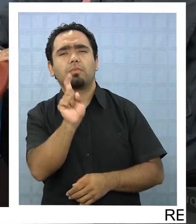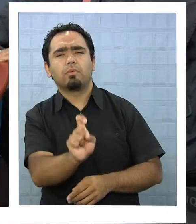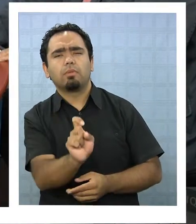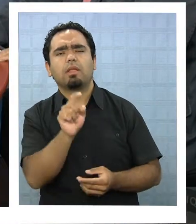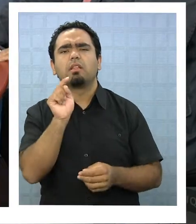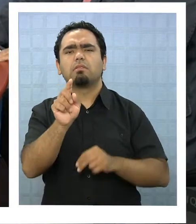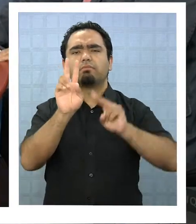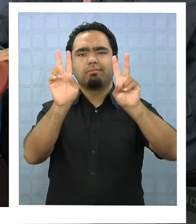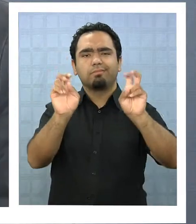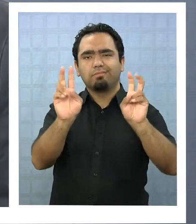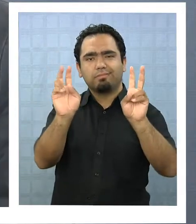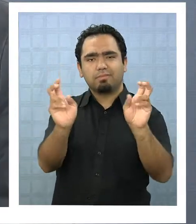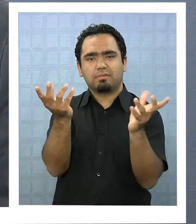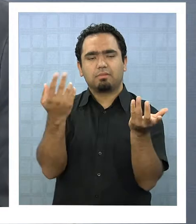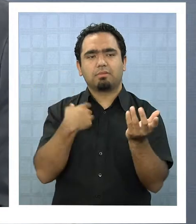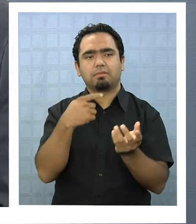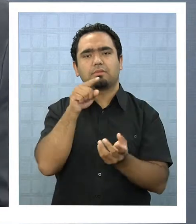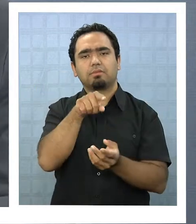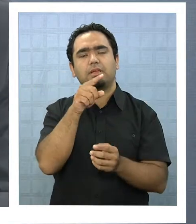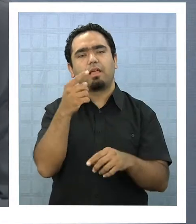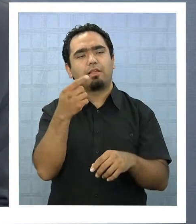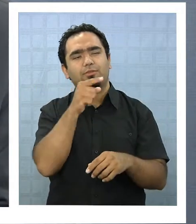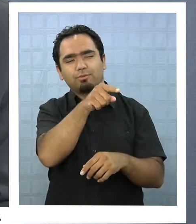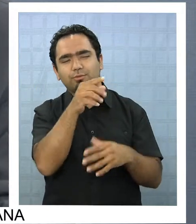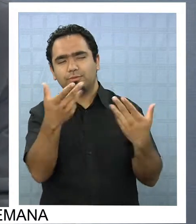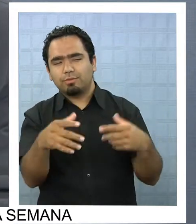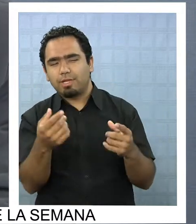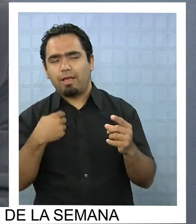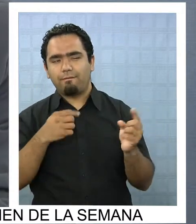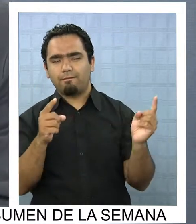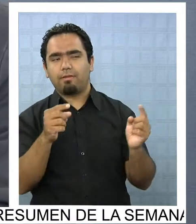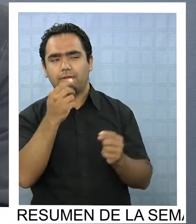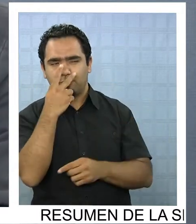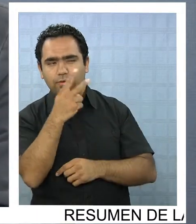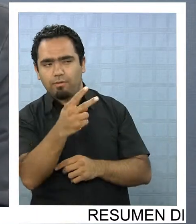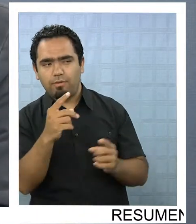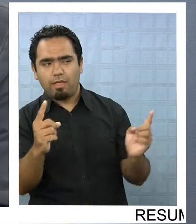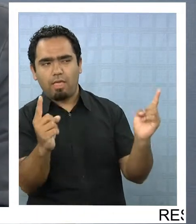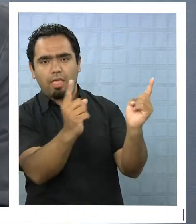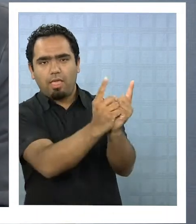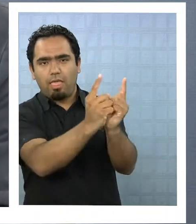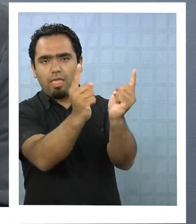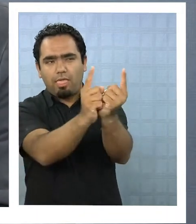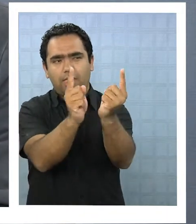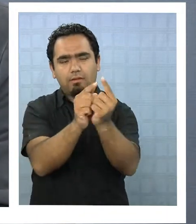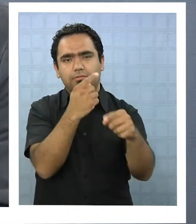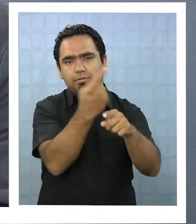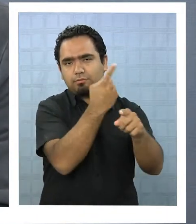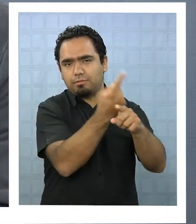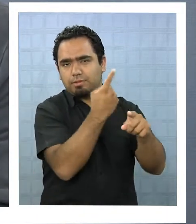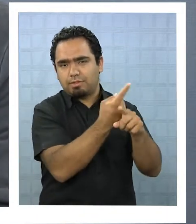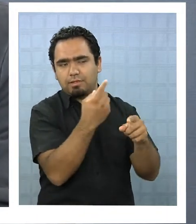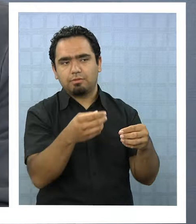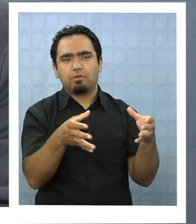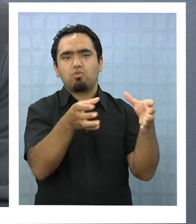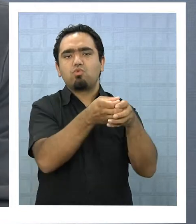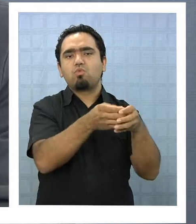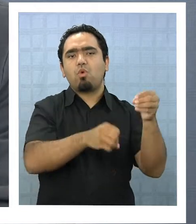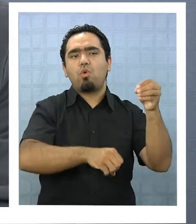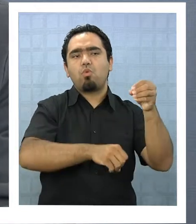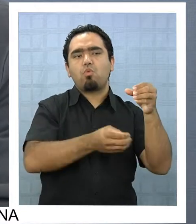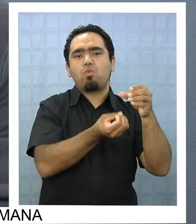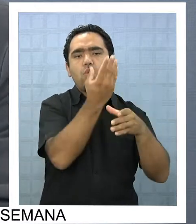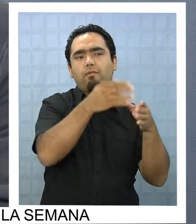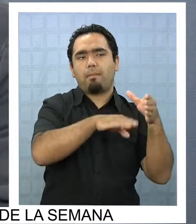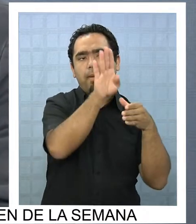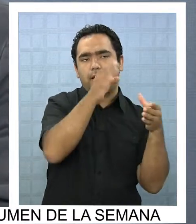tema de las conversaciones que has sostenido con ciertos personeros de la nueva mayoría con